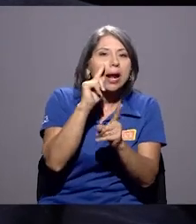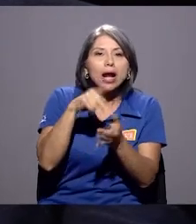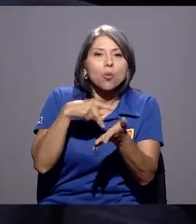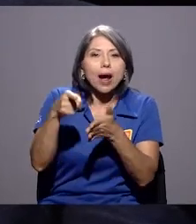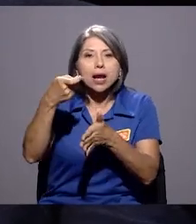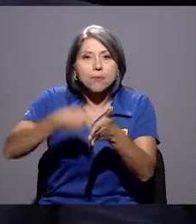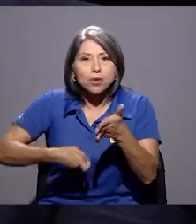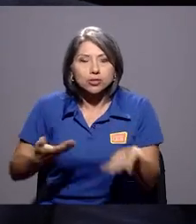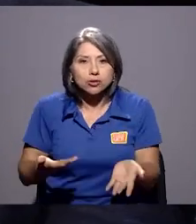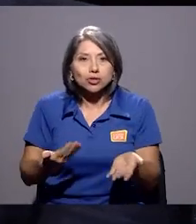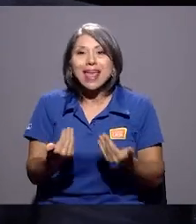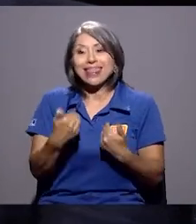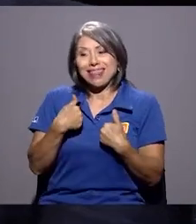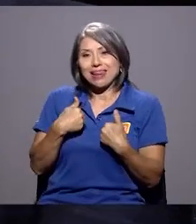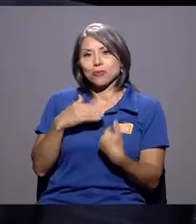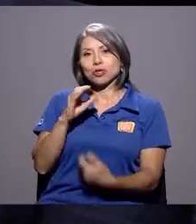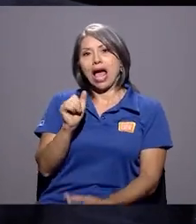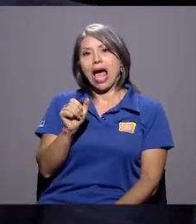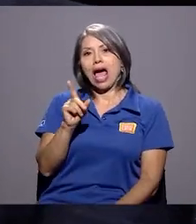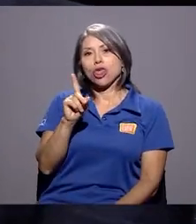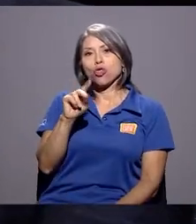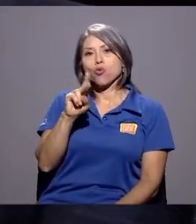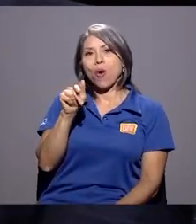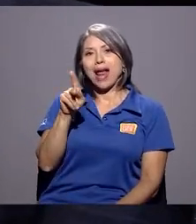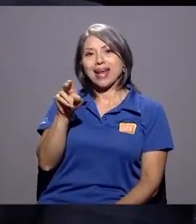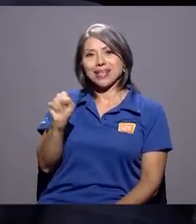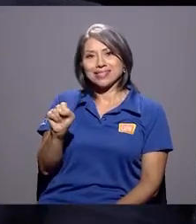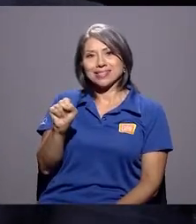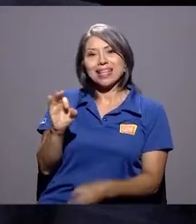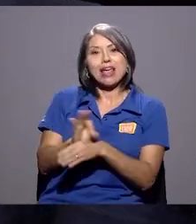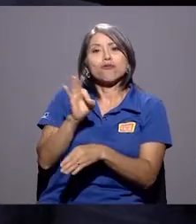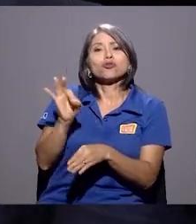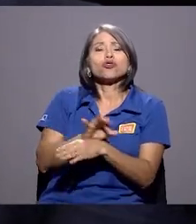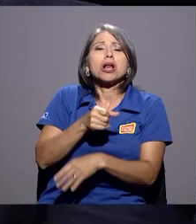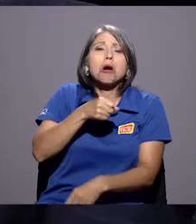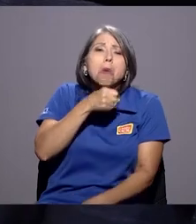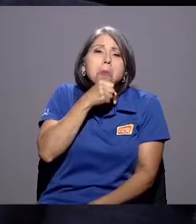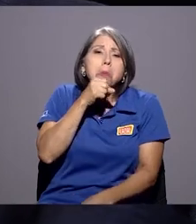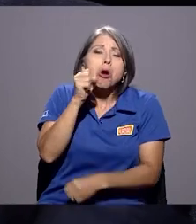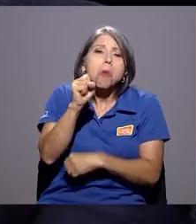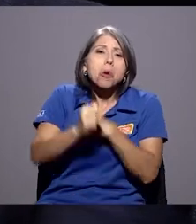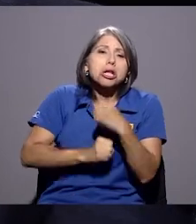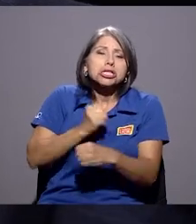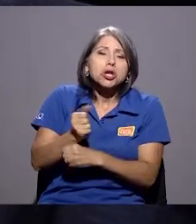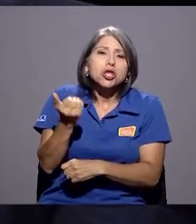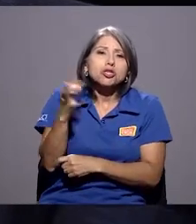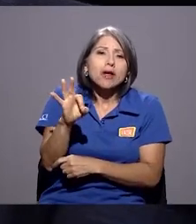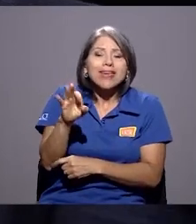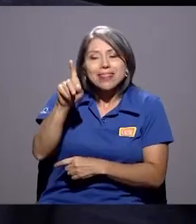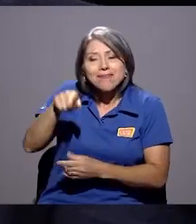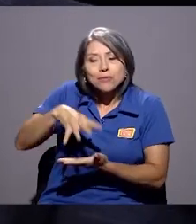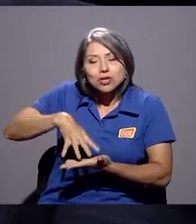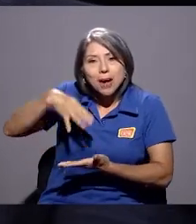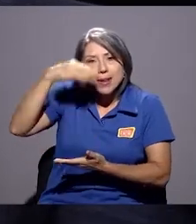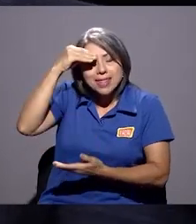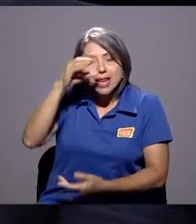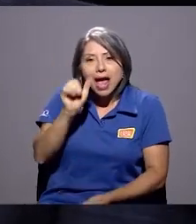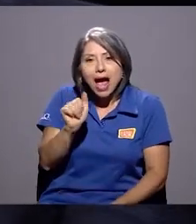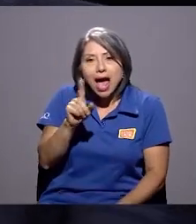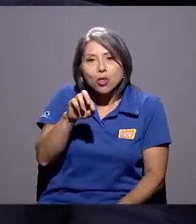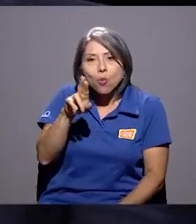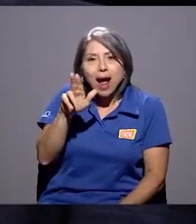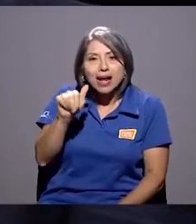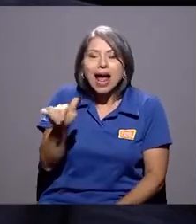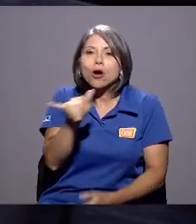funcionan como en el siglo XIX. Ahí tenemos que aprender a usar la aduana como un instrumento de verdad,